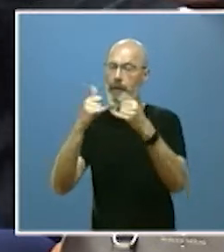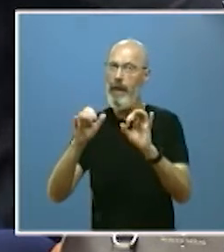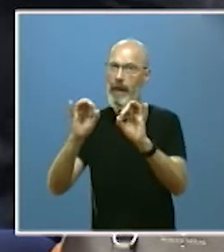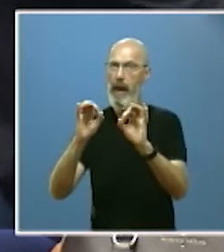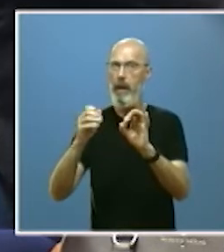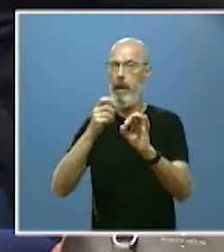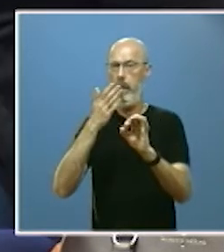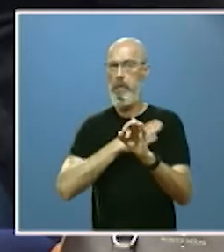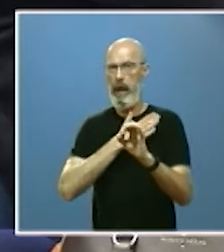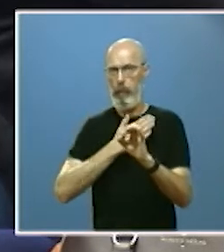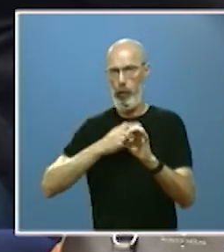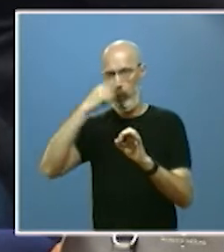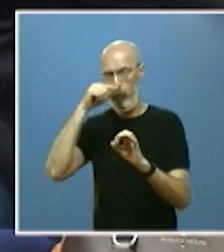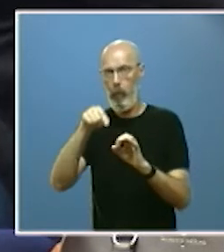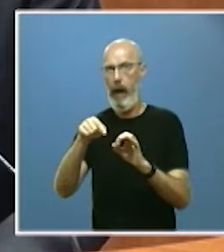especialmente